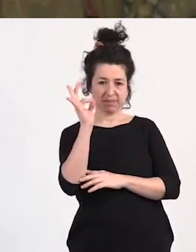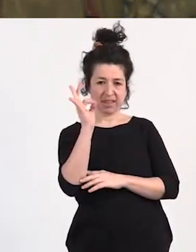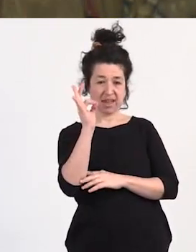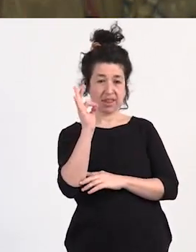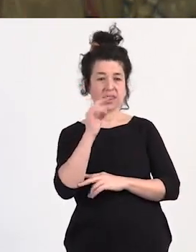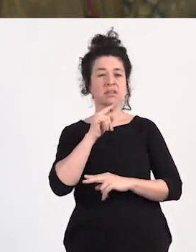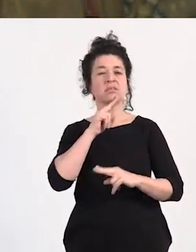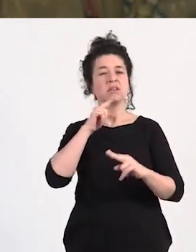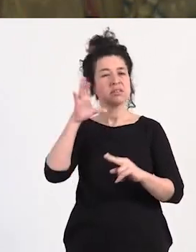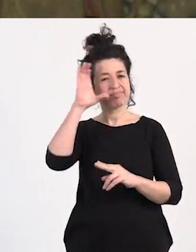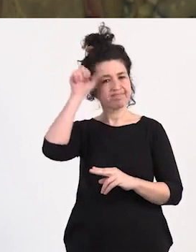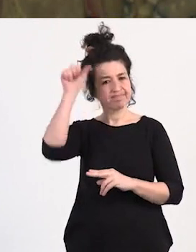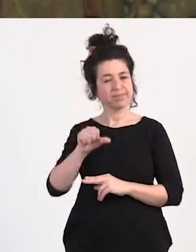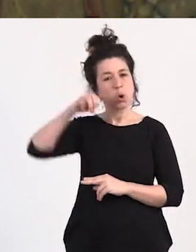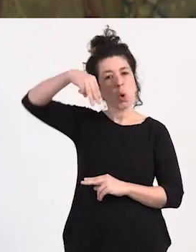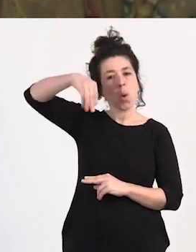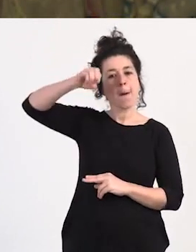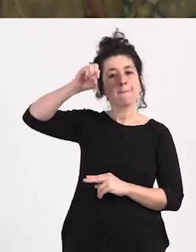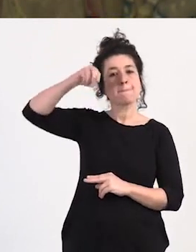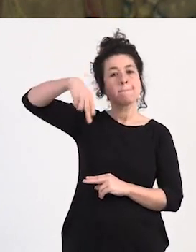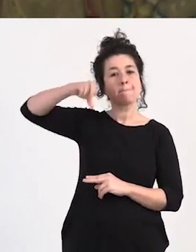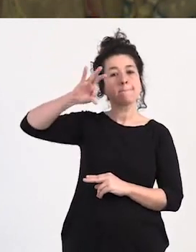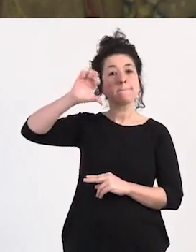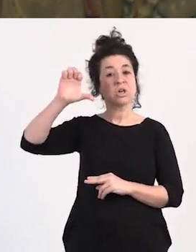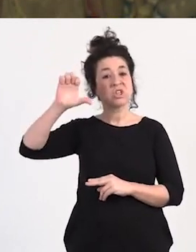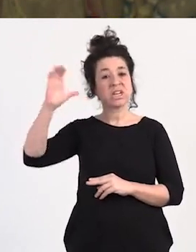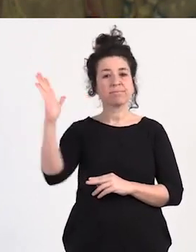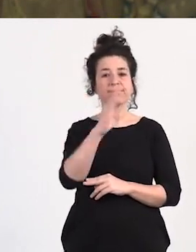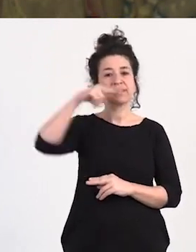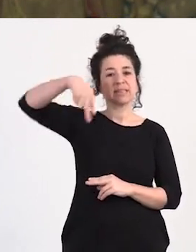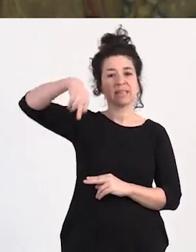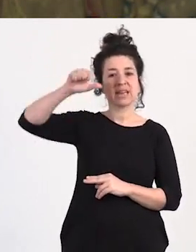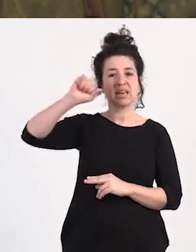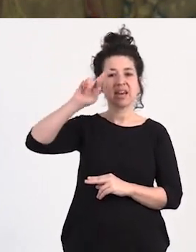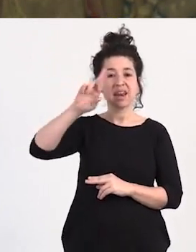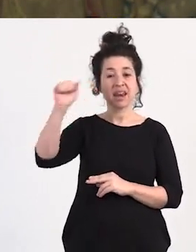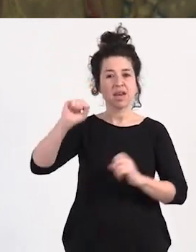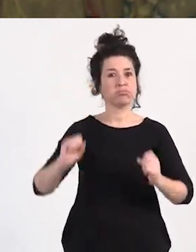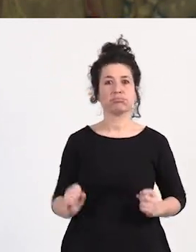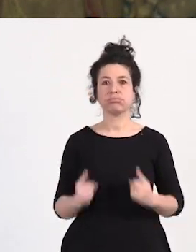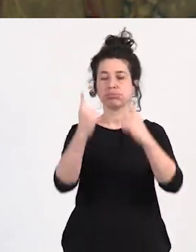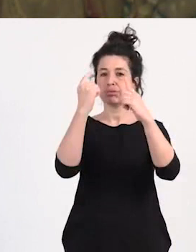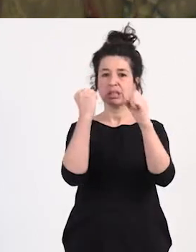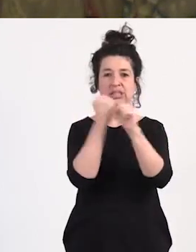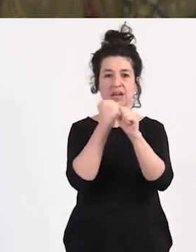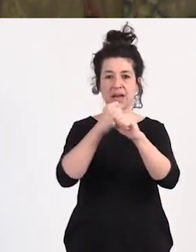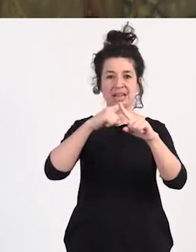a Monse Neira que es una pionera en el activismo del trabajo sexual es una trabajadora sexual